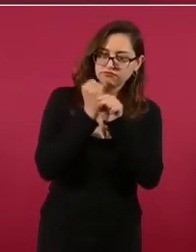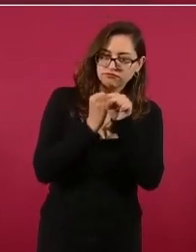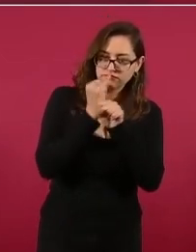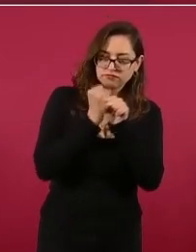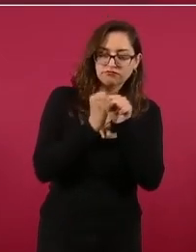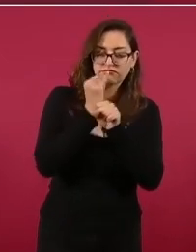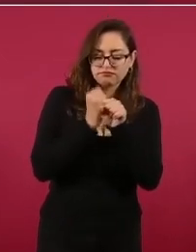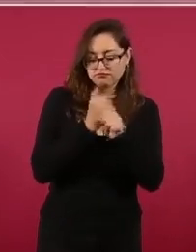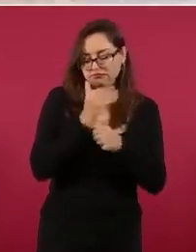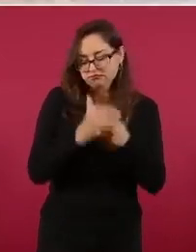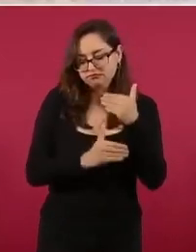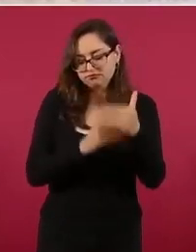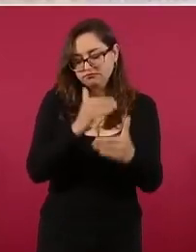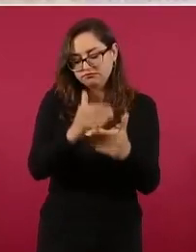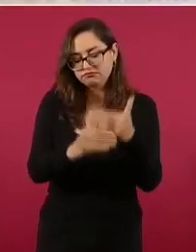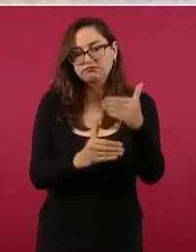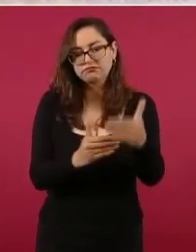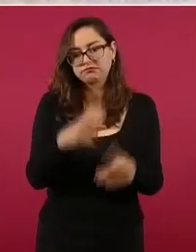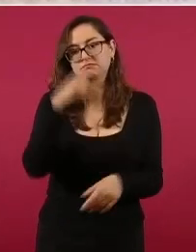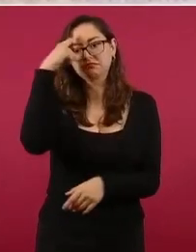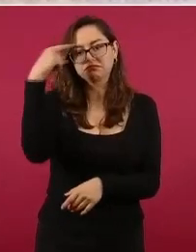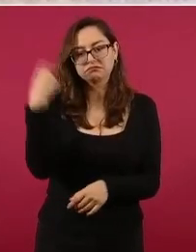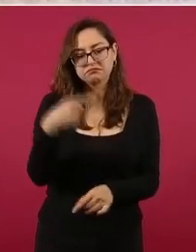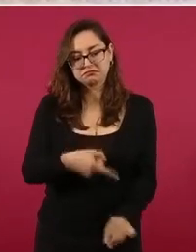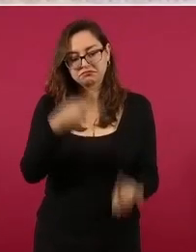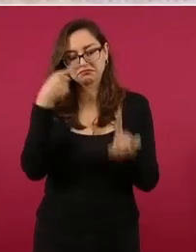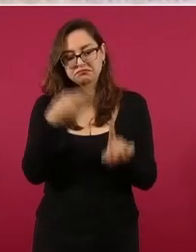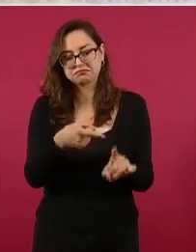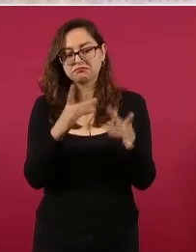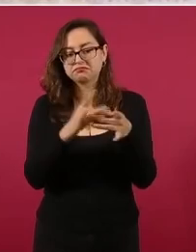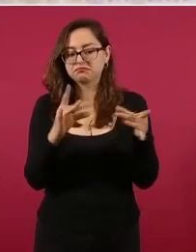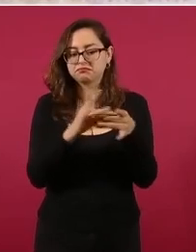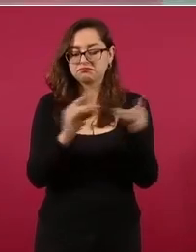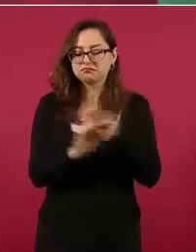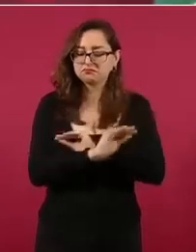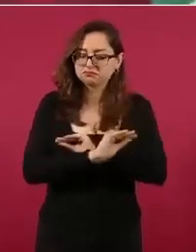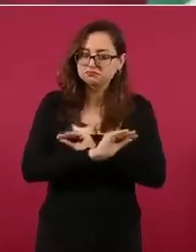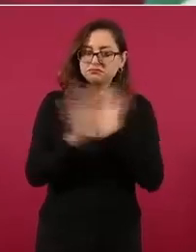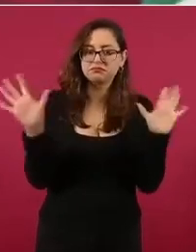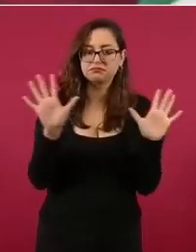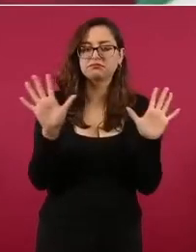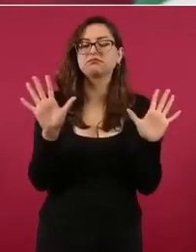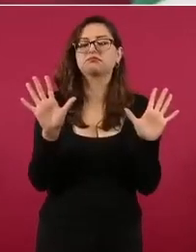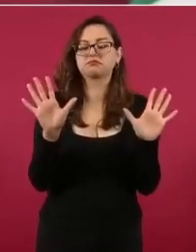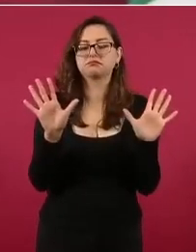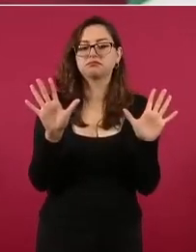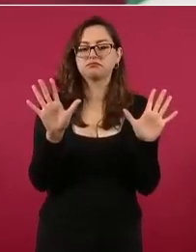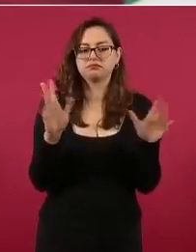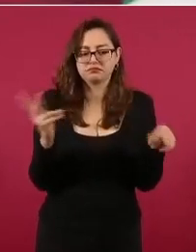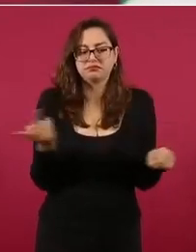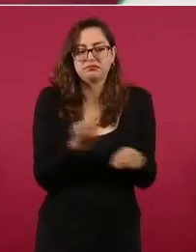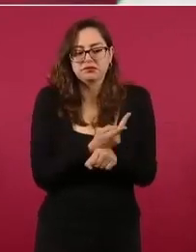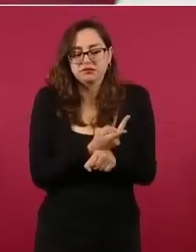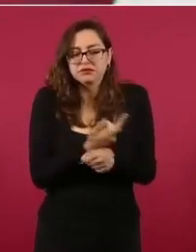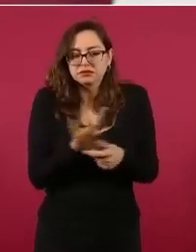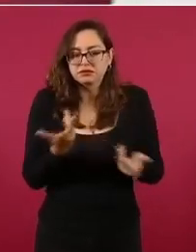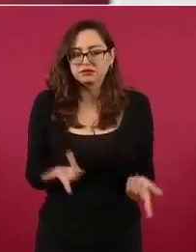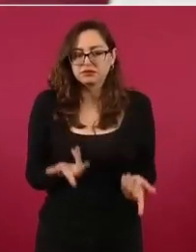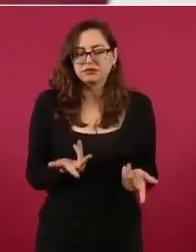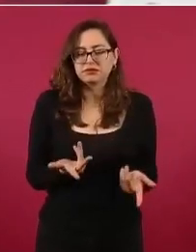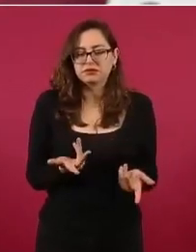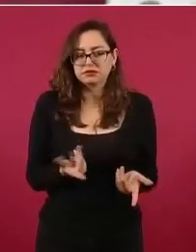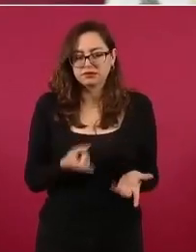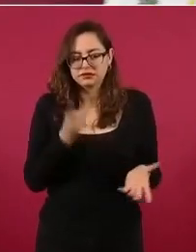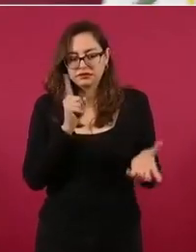para que se aclare por qué, si